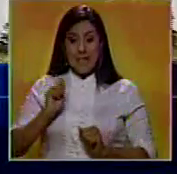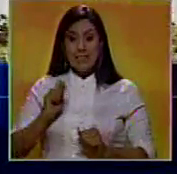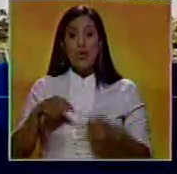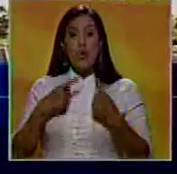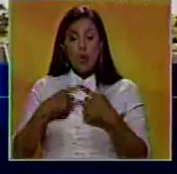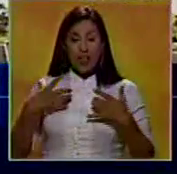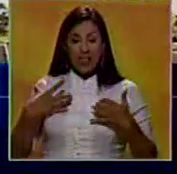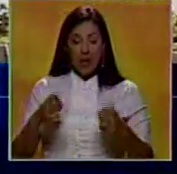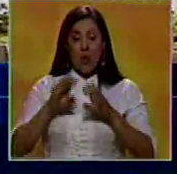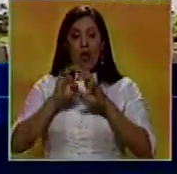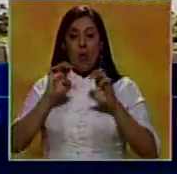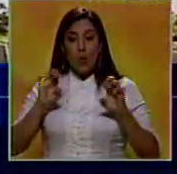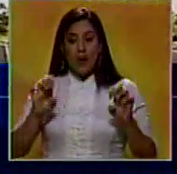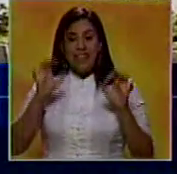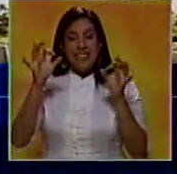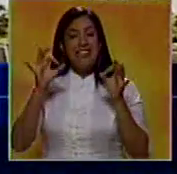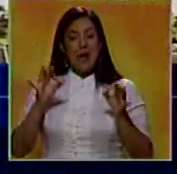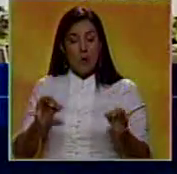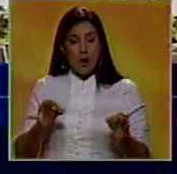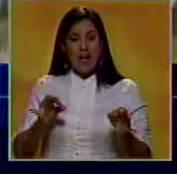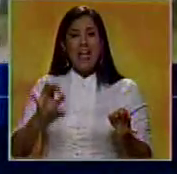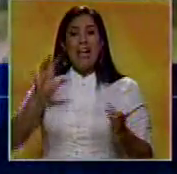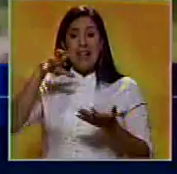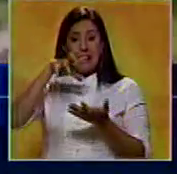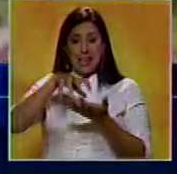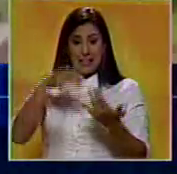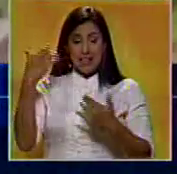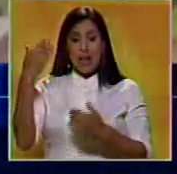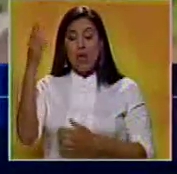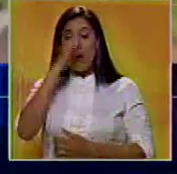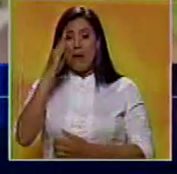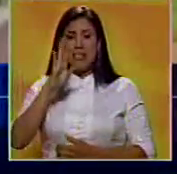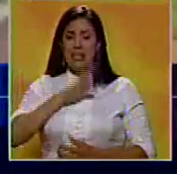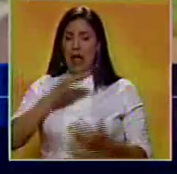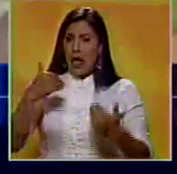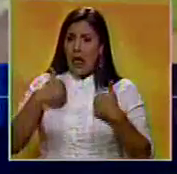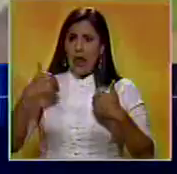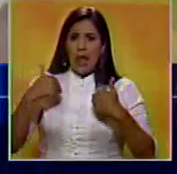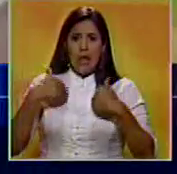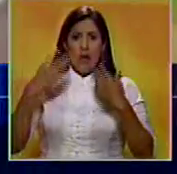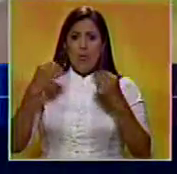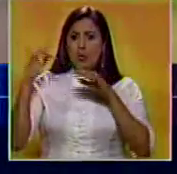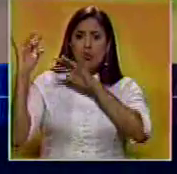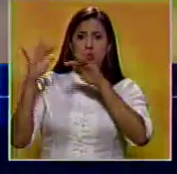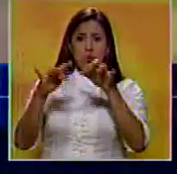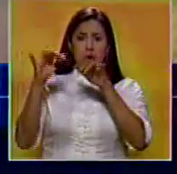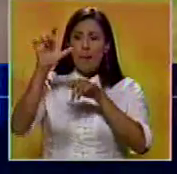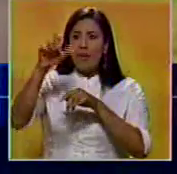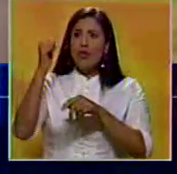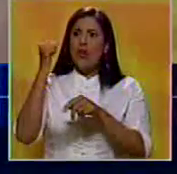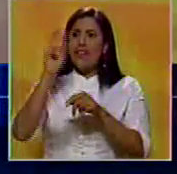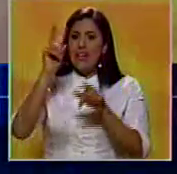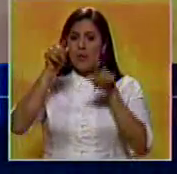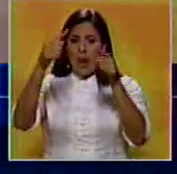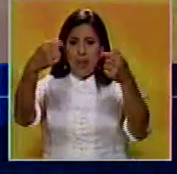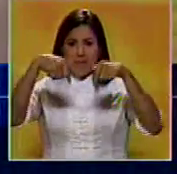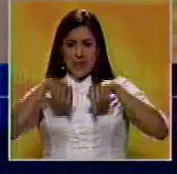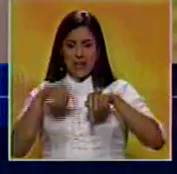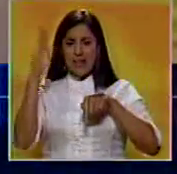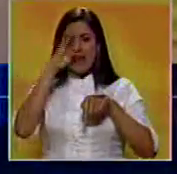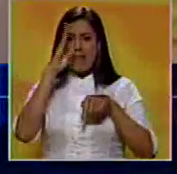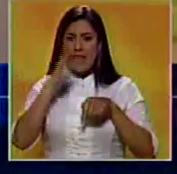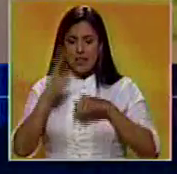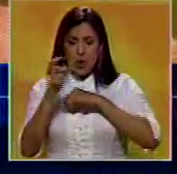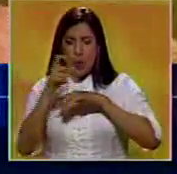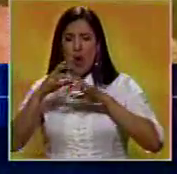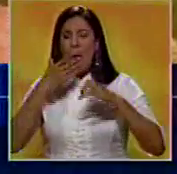las áreas de salud, educación y seguridad del Estado de Roraima se han visto afectadas ante la masiva migración de venezolanos que cruzan la